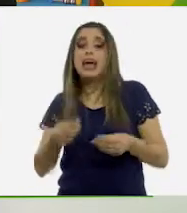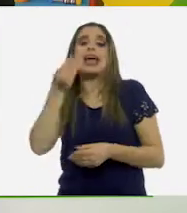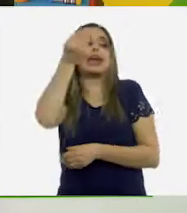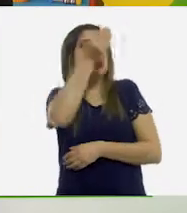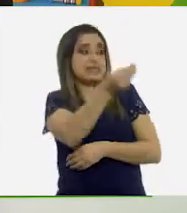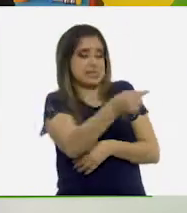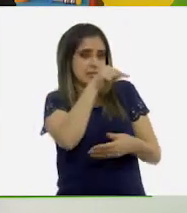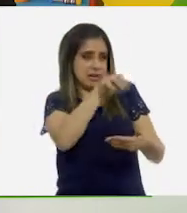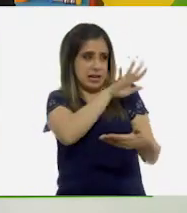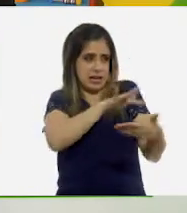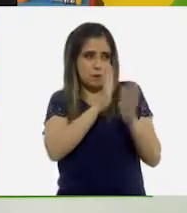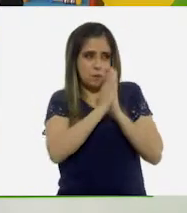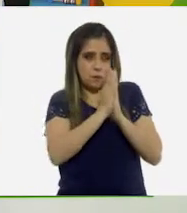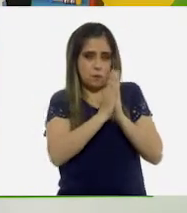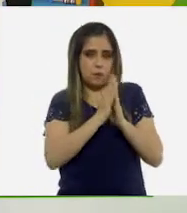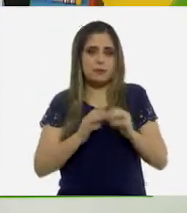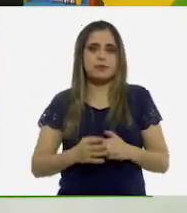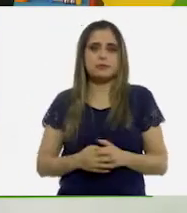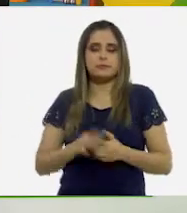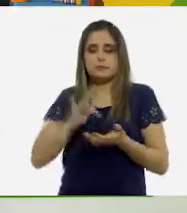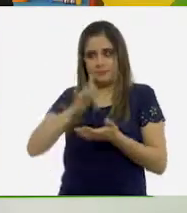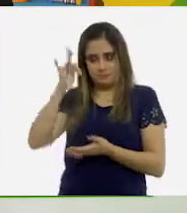por favor! ¡Gracias!